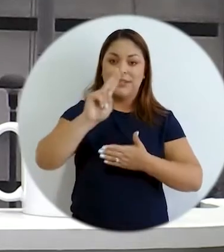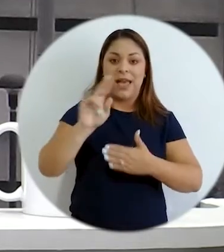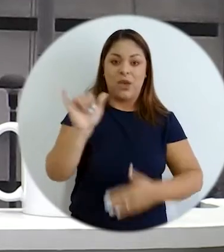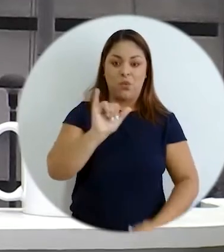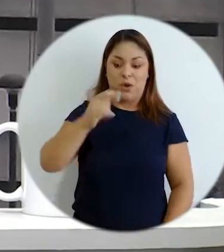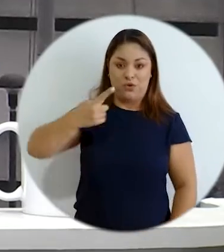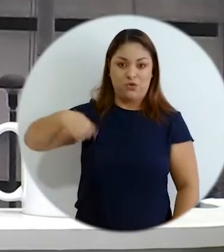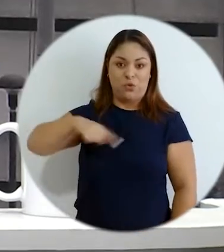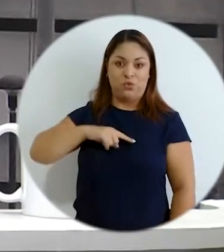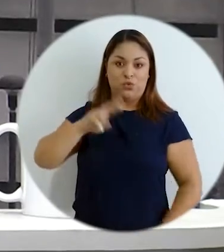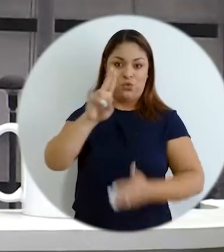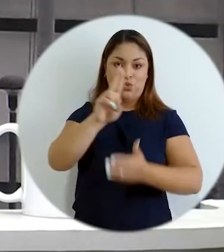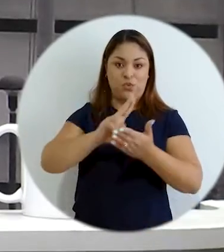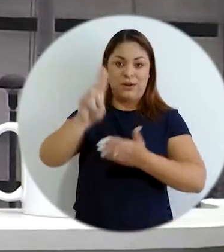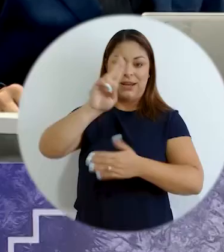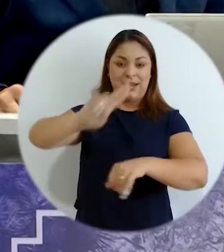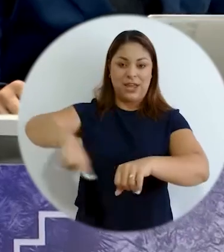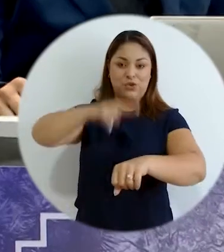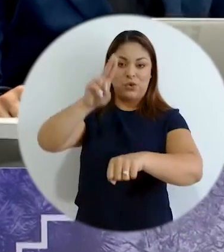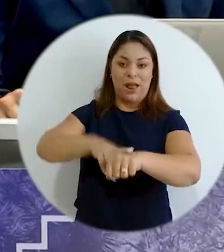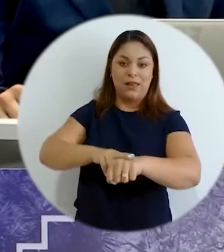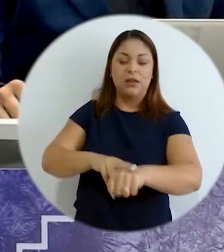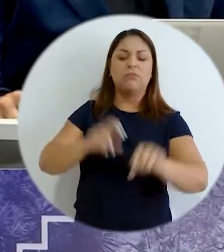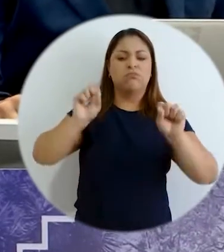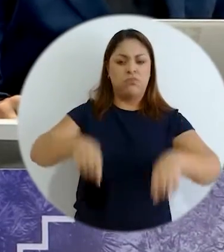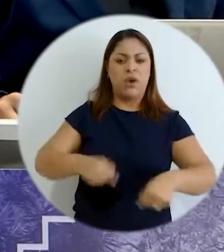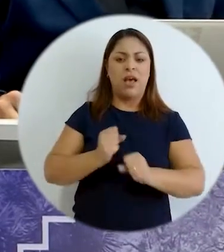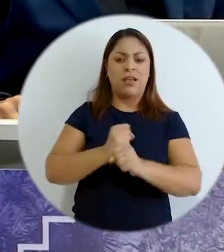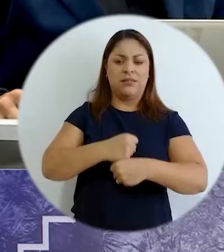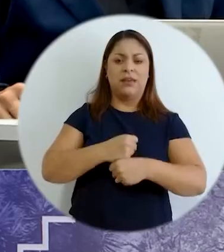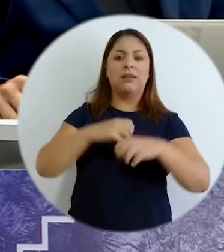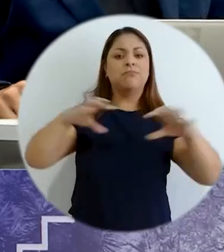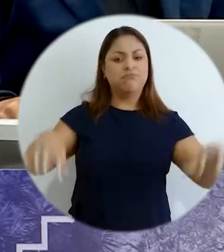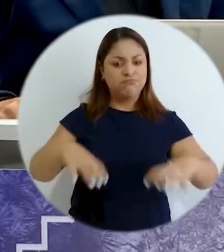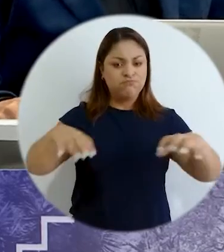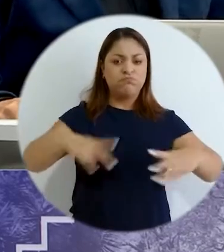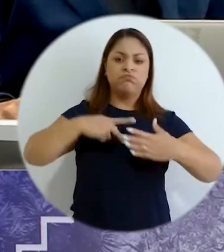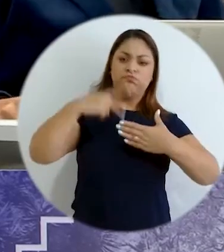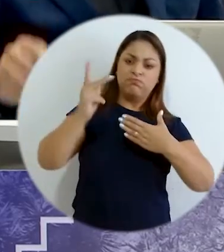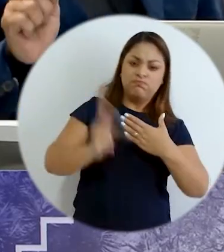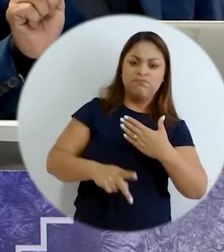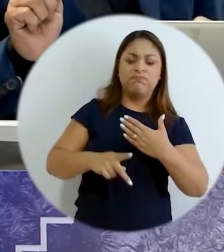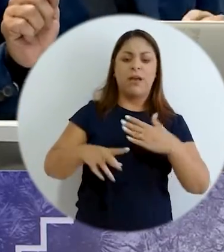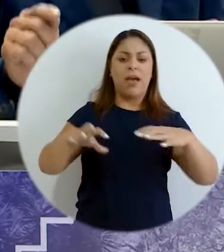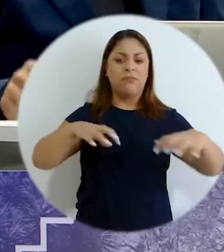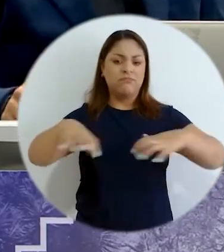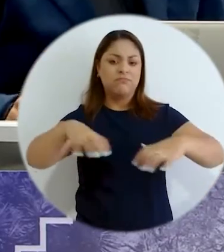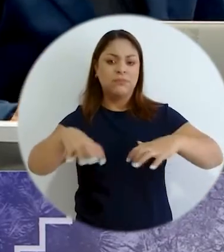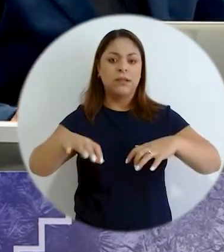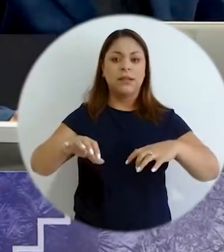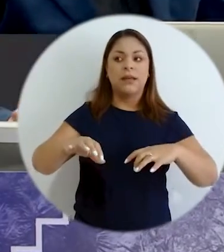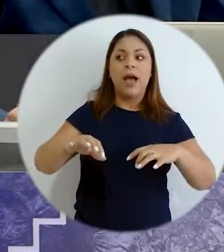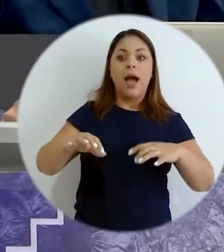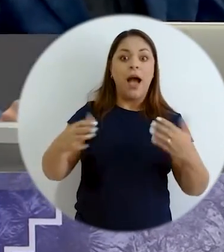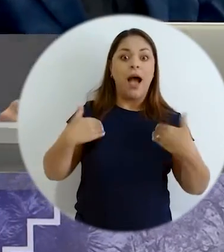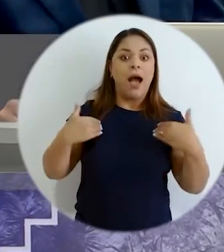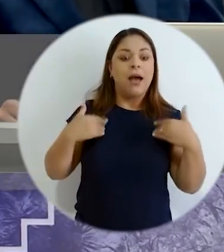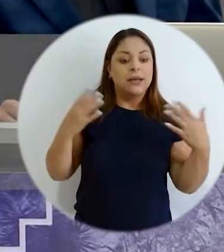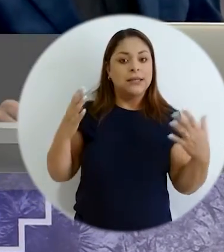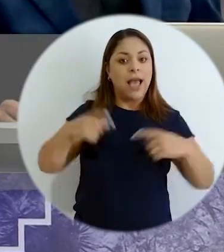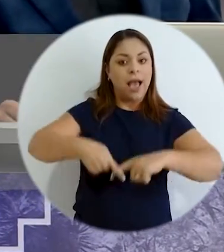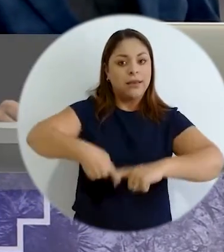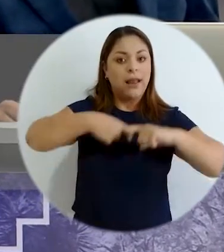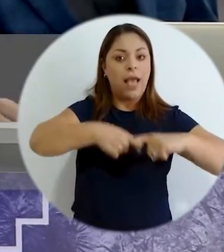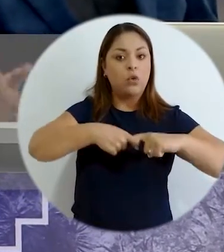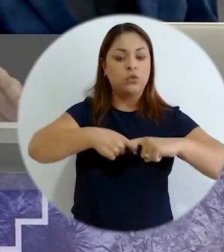las universidades como las nuestras ¿verdad? puedan generar programas proyectos y actividades que estén anclados a esas acciones